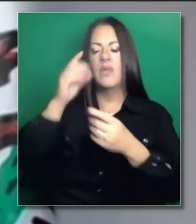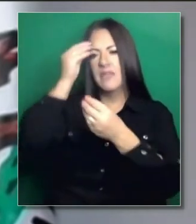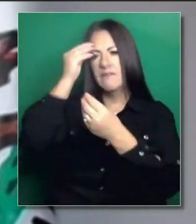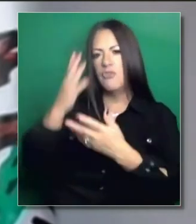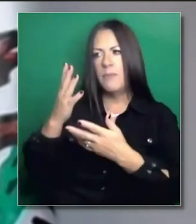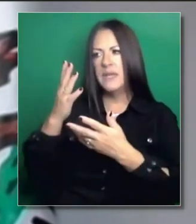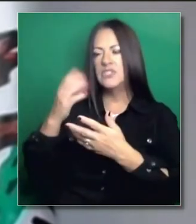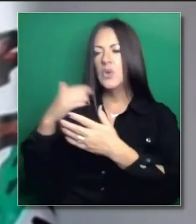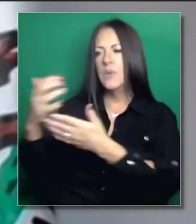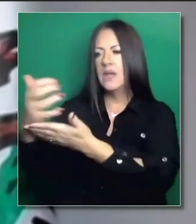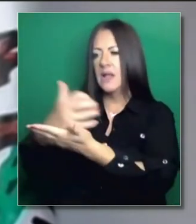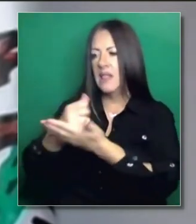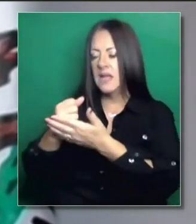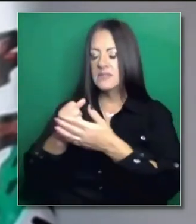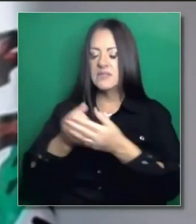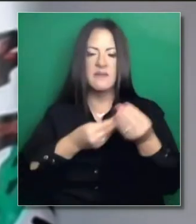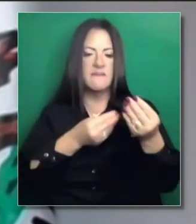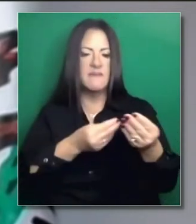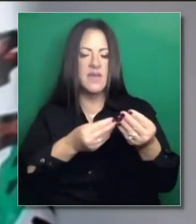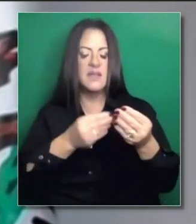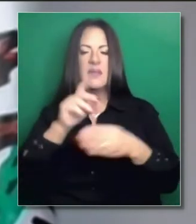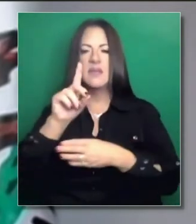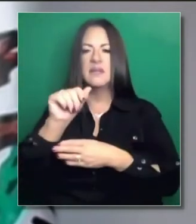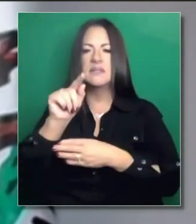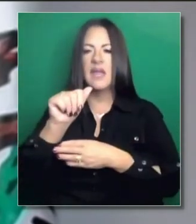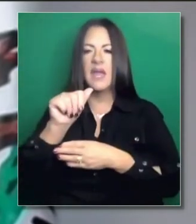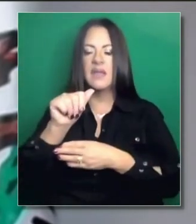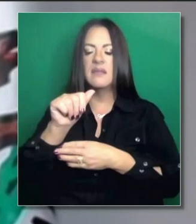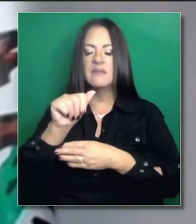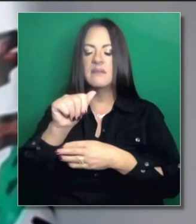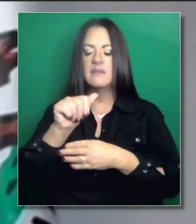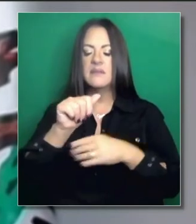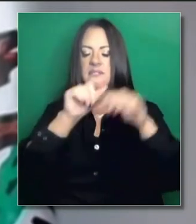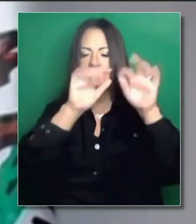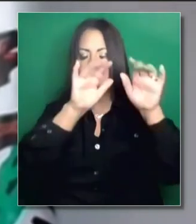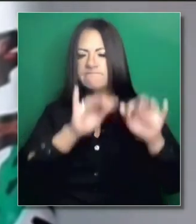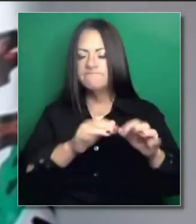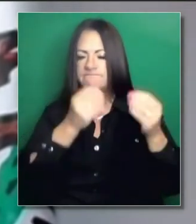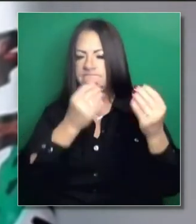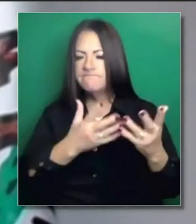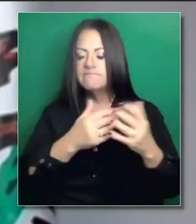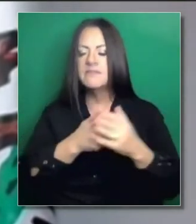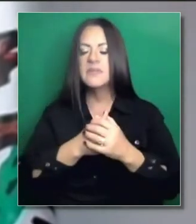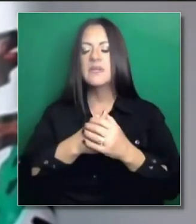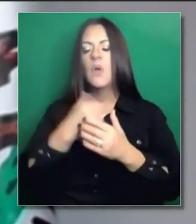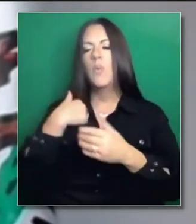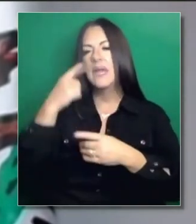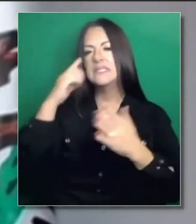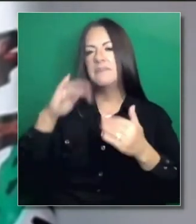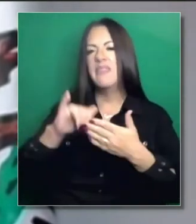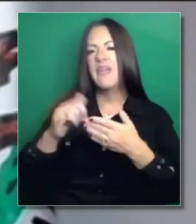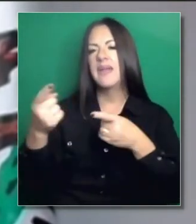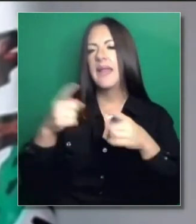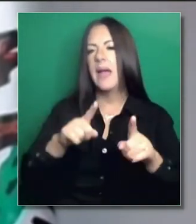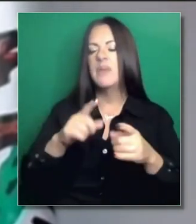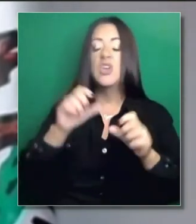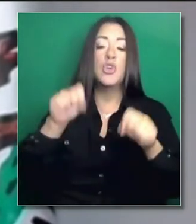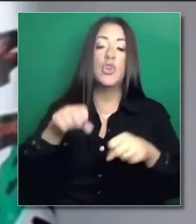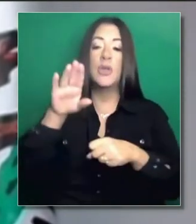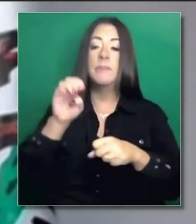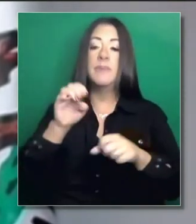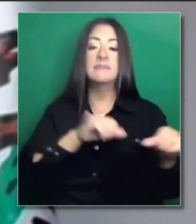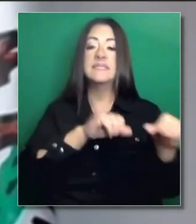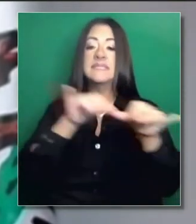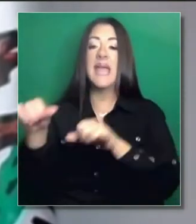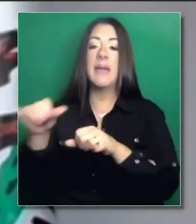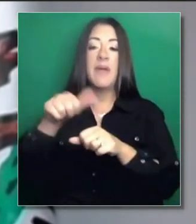ser emitidos en todo lo que es el sistema de información. O sea, puede haber un aumento, un